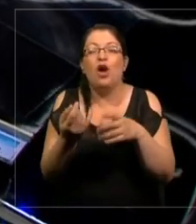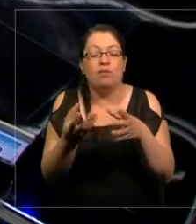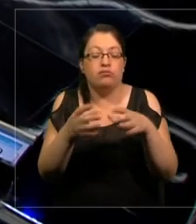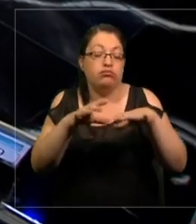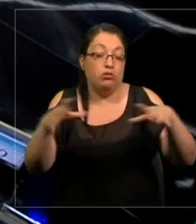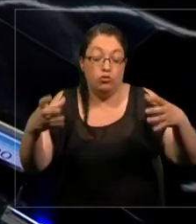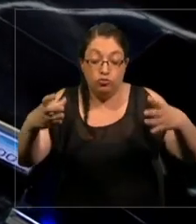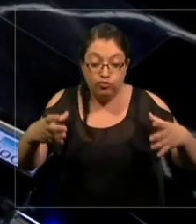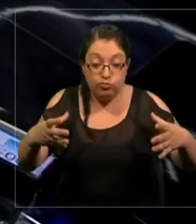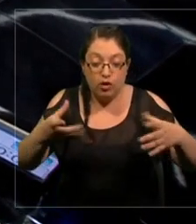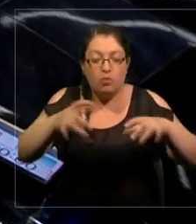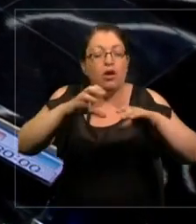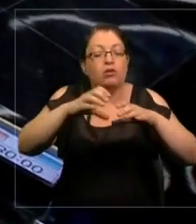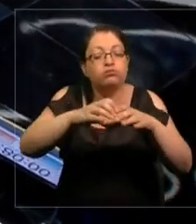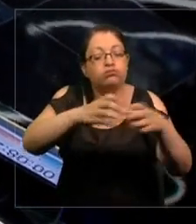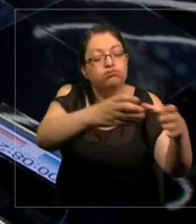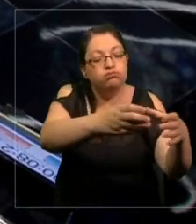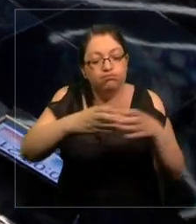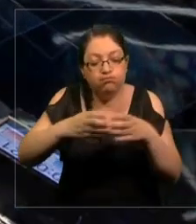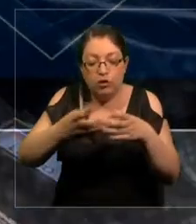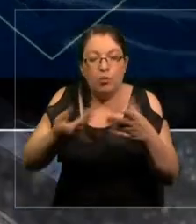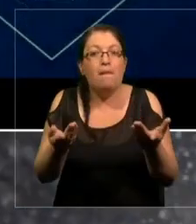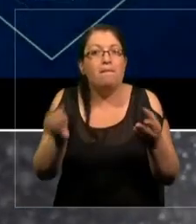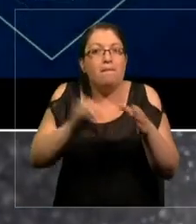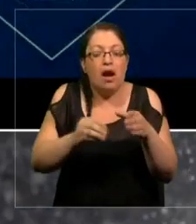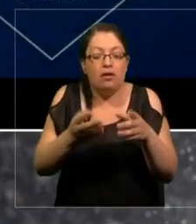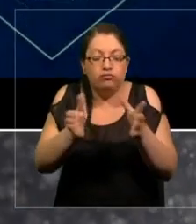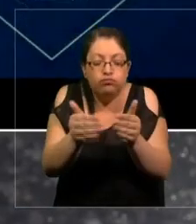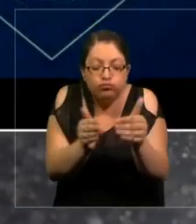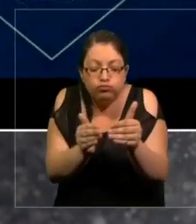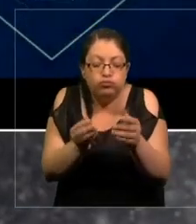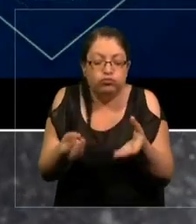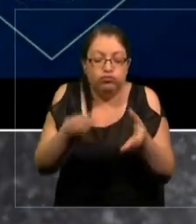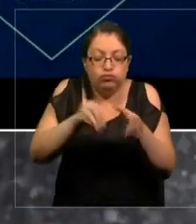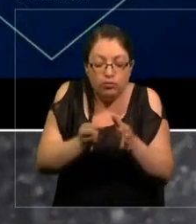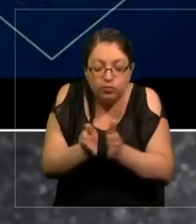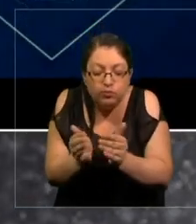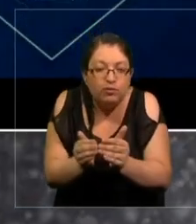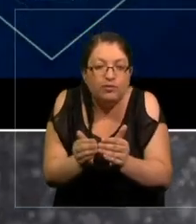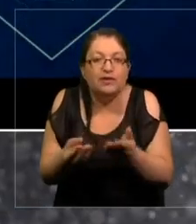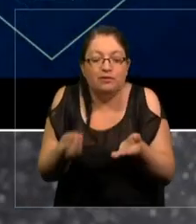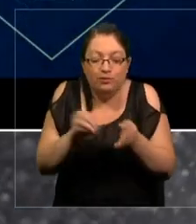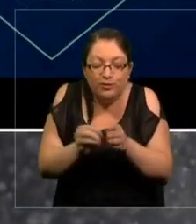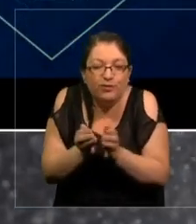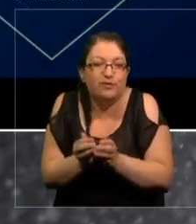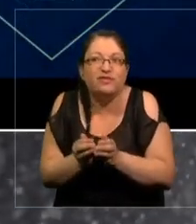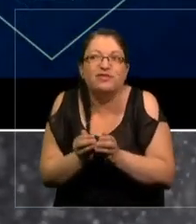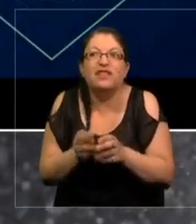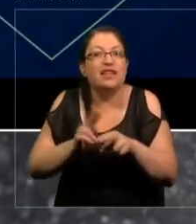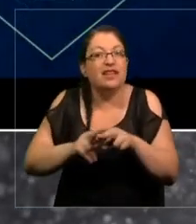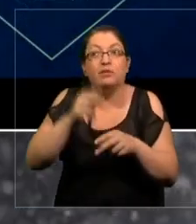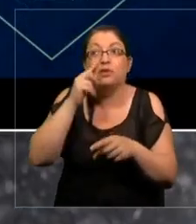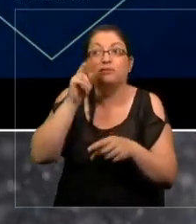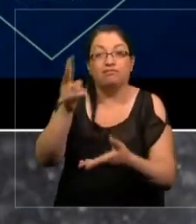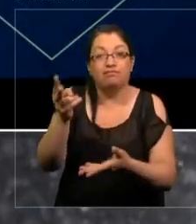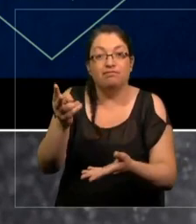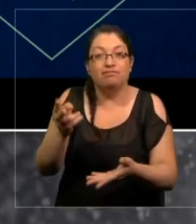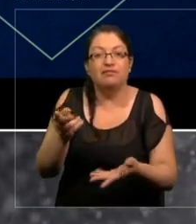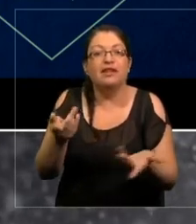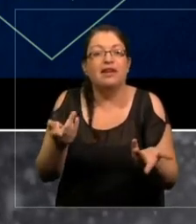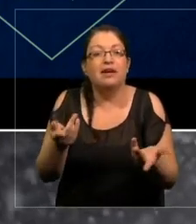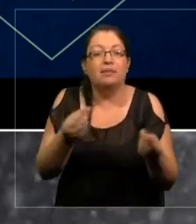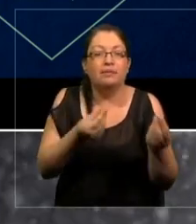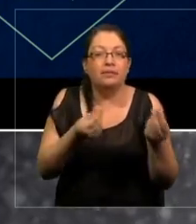y más cosas, otras cajas dentro de esas otras cajas y luego vemos esto como una